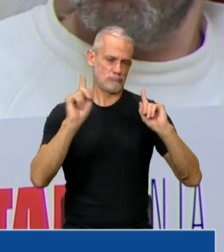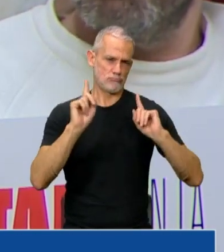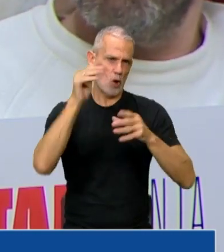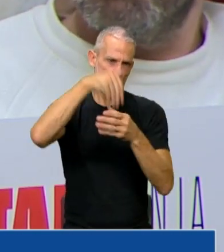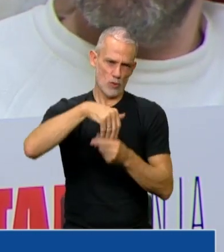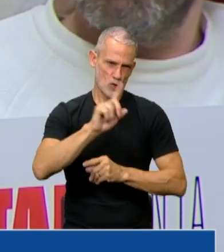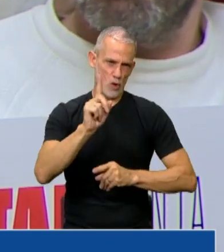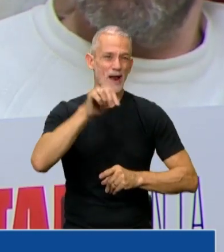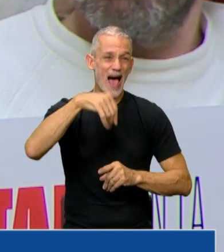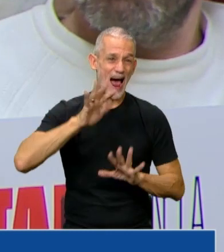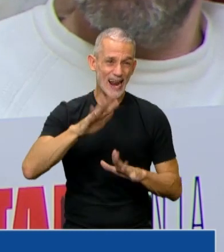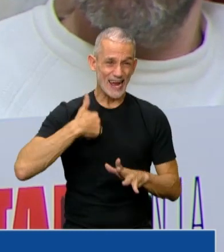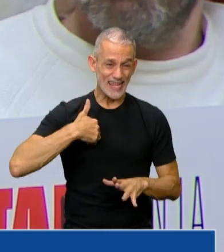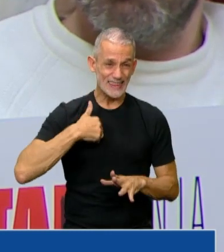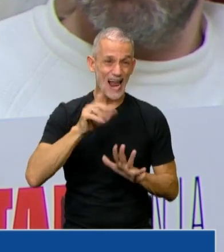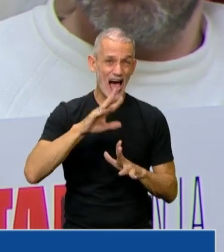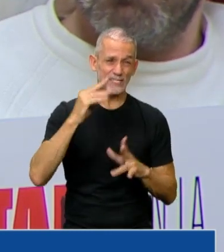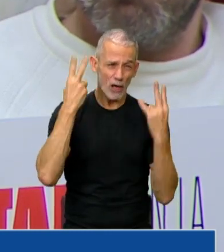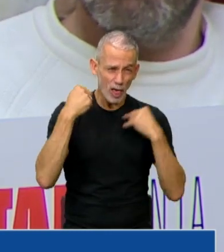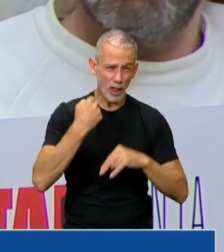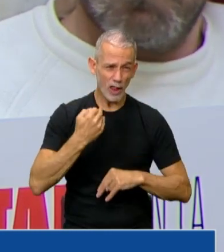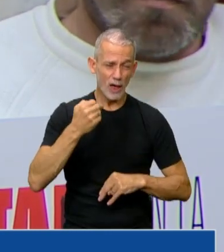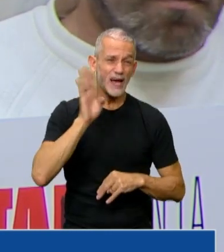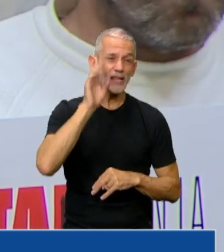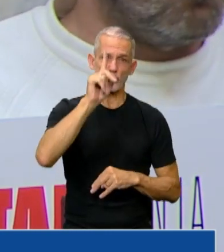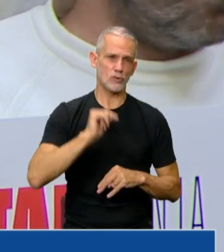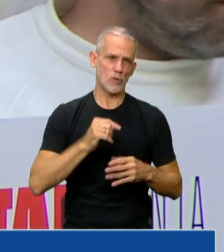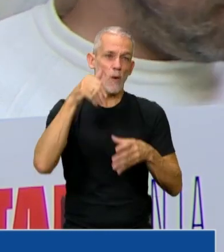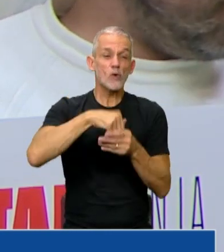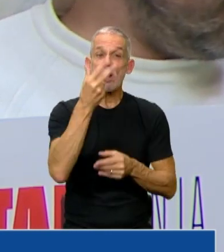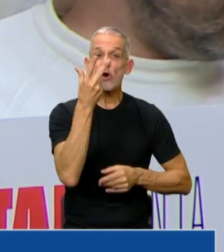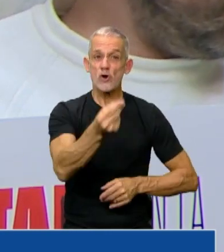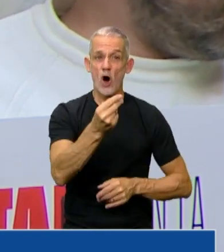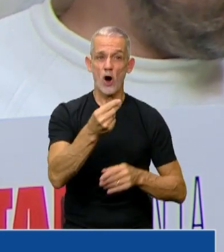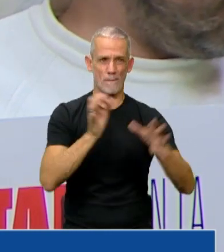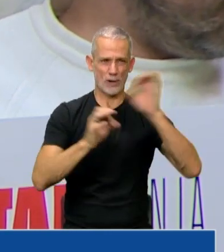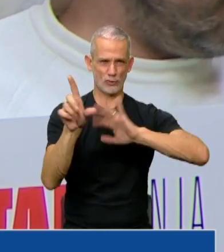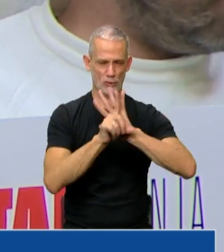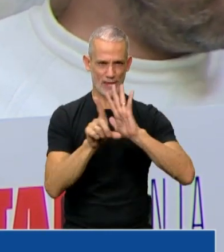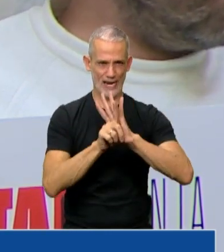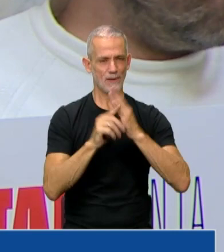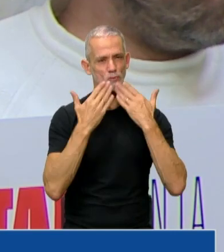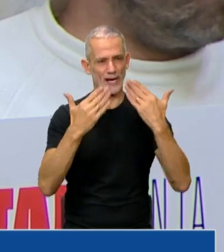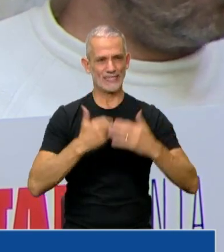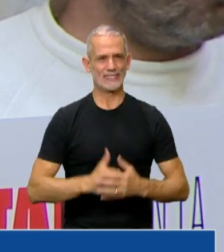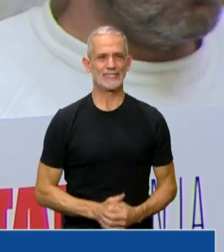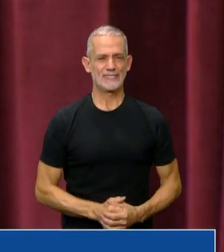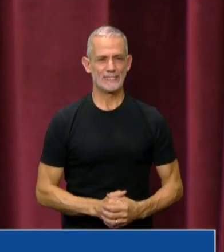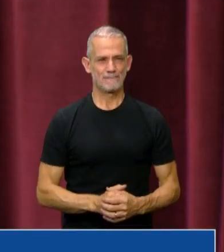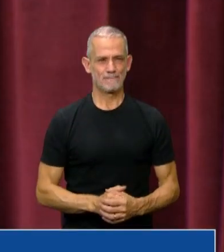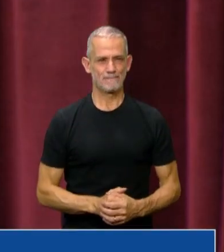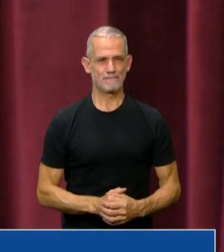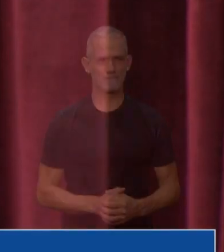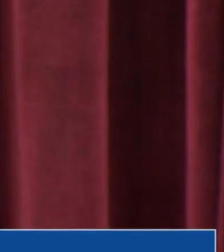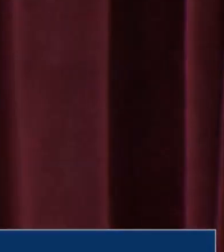esta Argentina colonia. Por eso vamos a rechazar claramente este proyecto. Muchas gracias. Gracias,